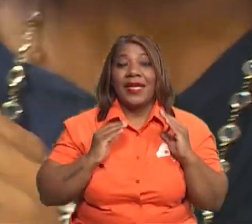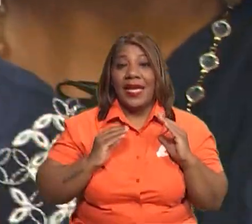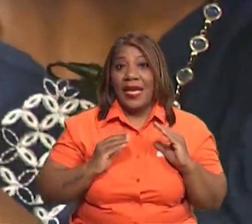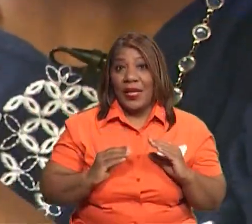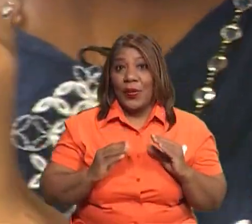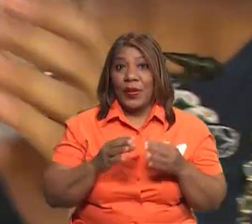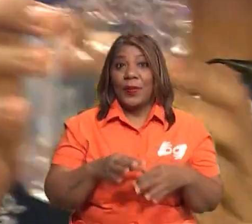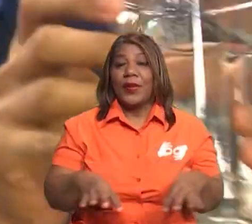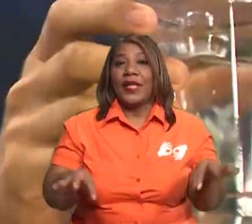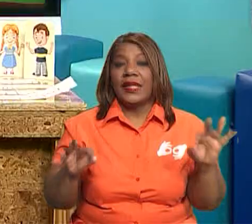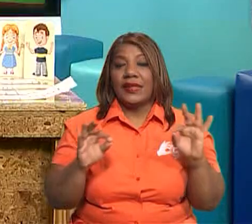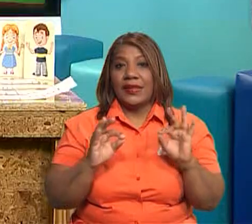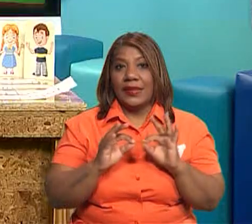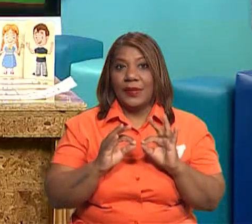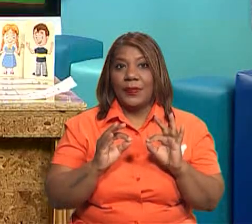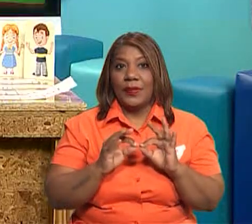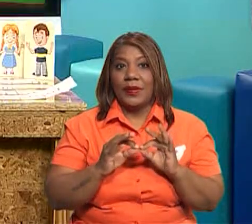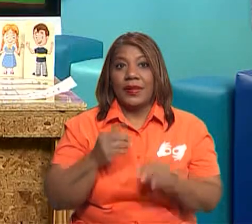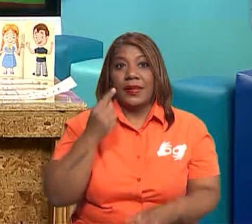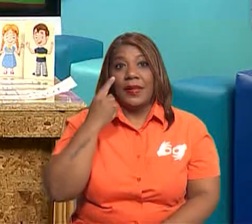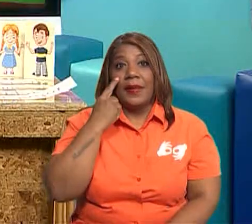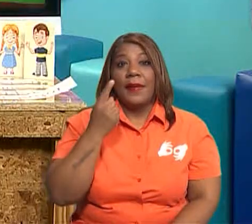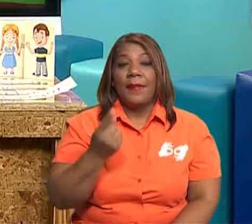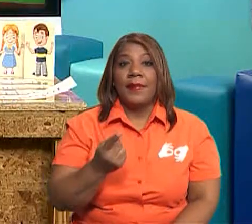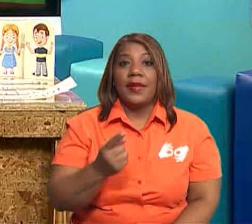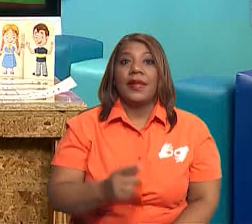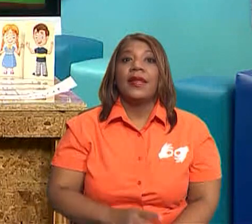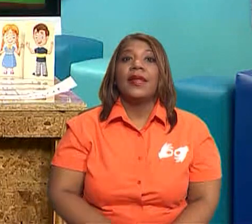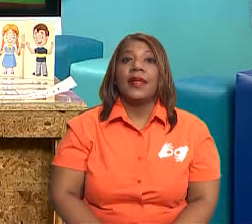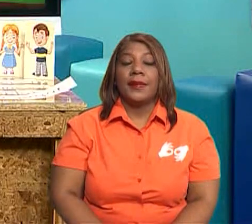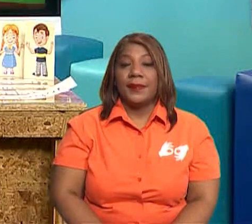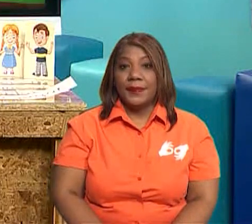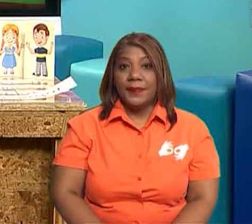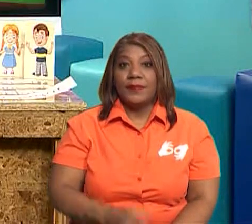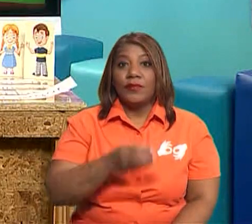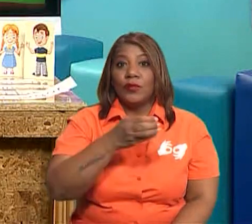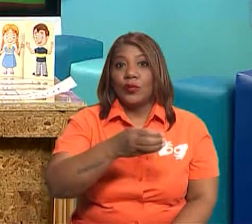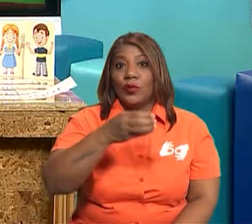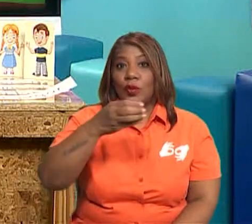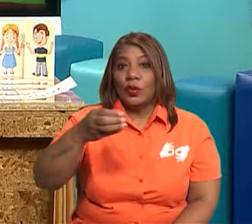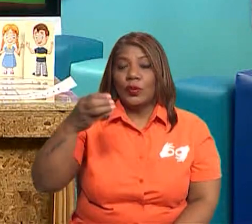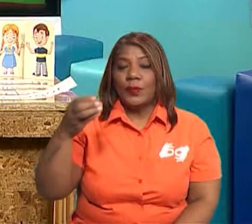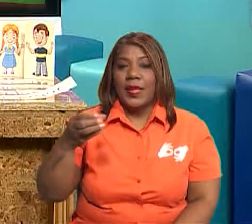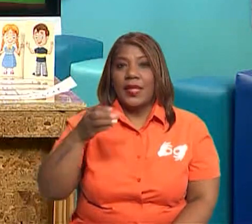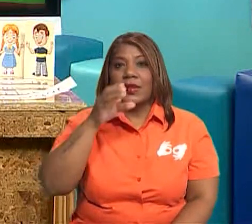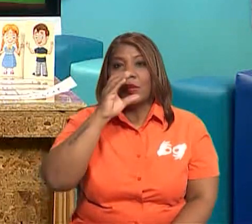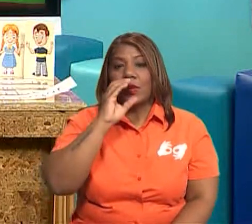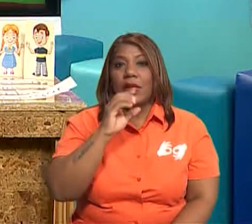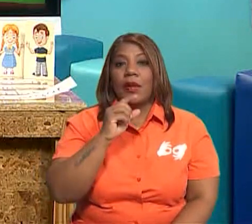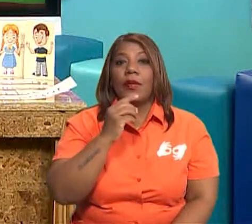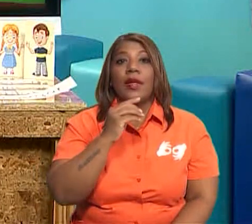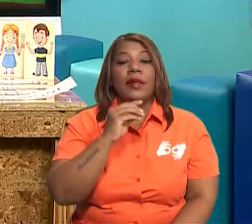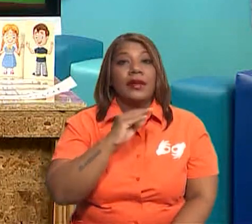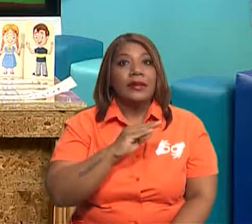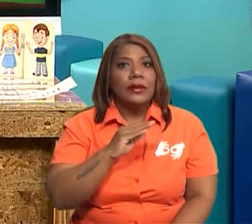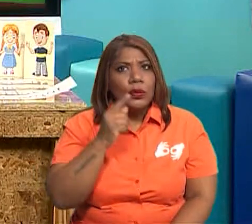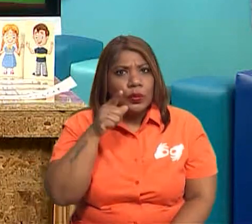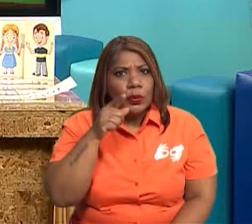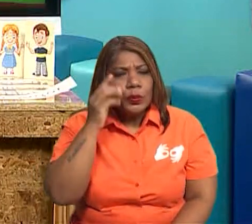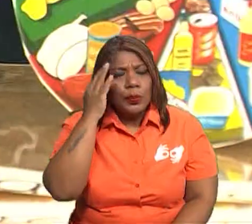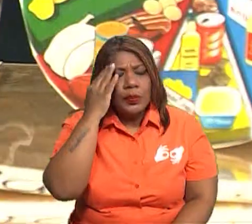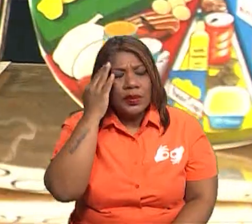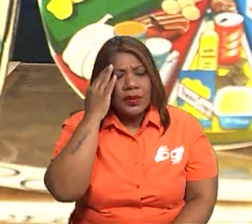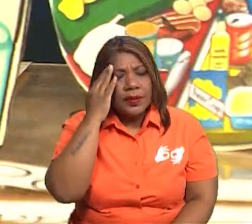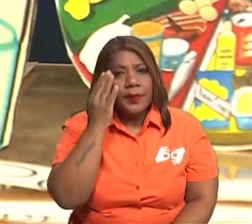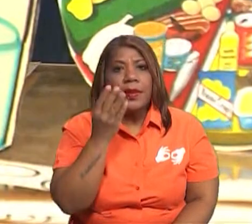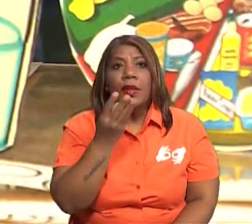Y para eso, entonces, les traje estos vasos de agua que tenemos aquí. Porque de esta forma podemos ir calculando,